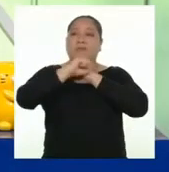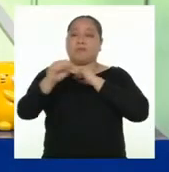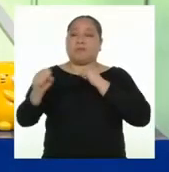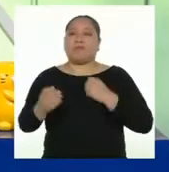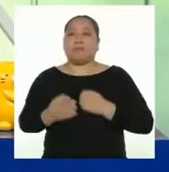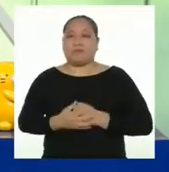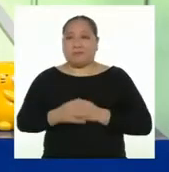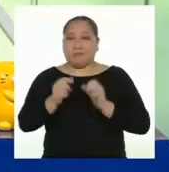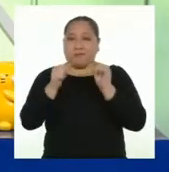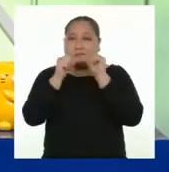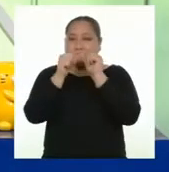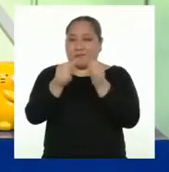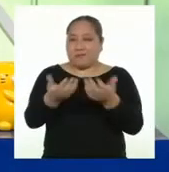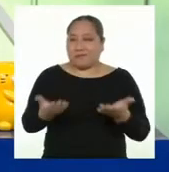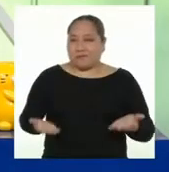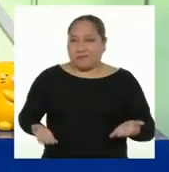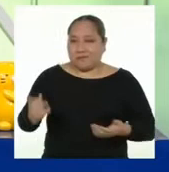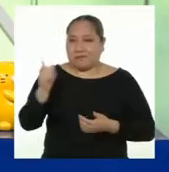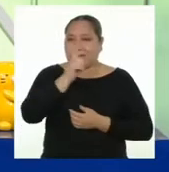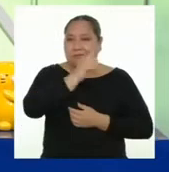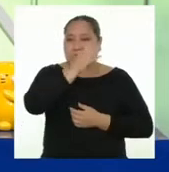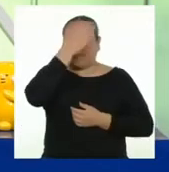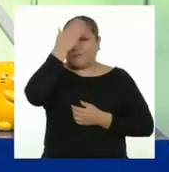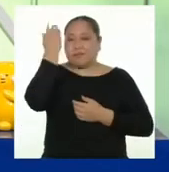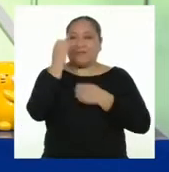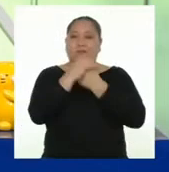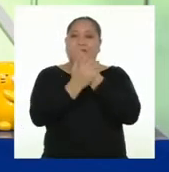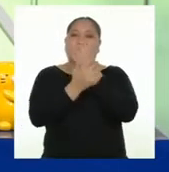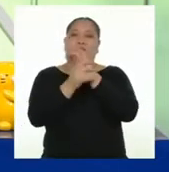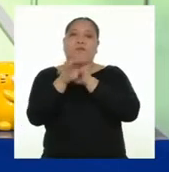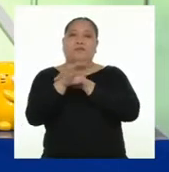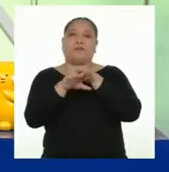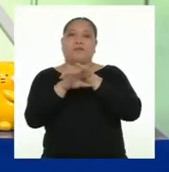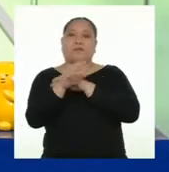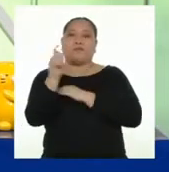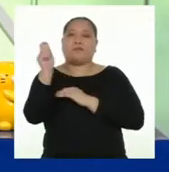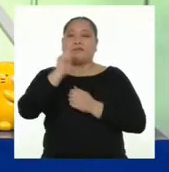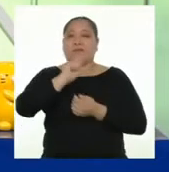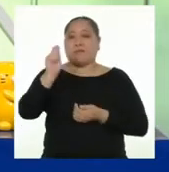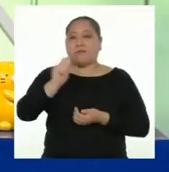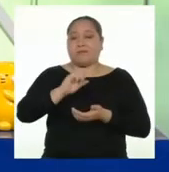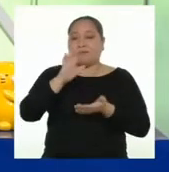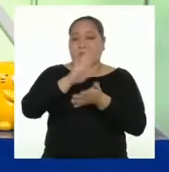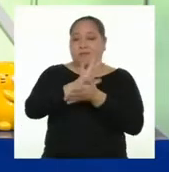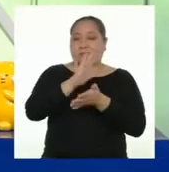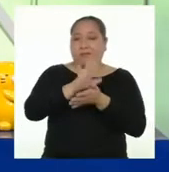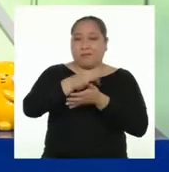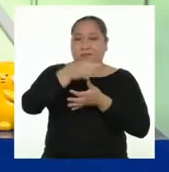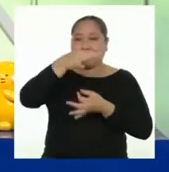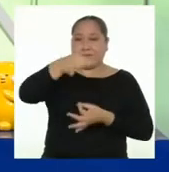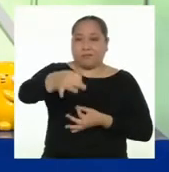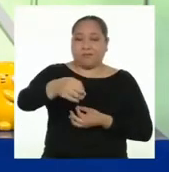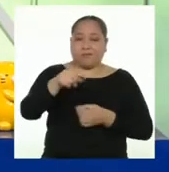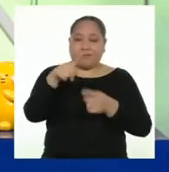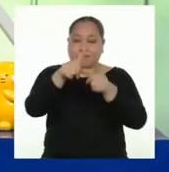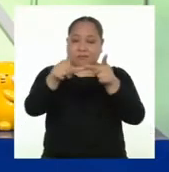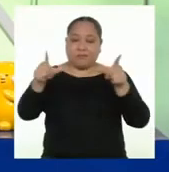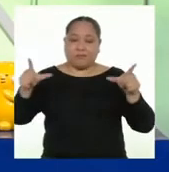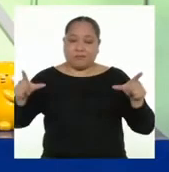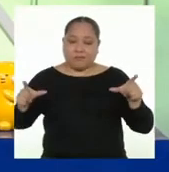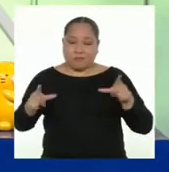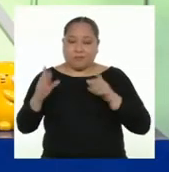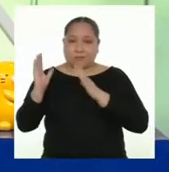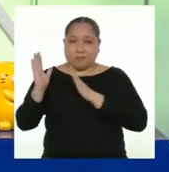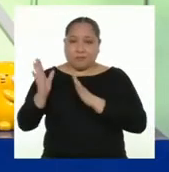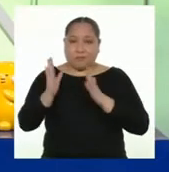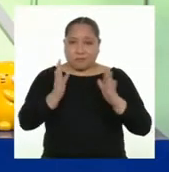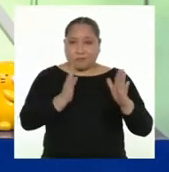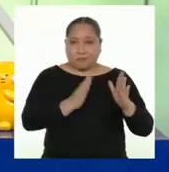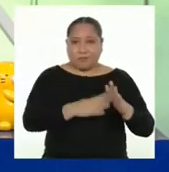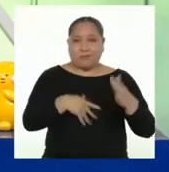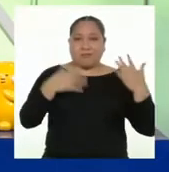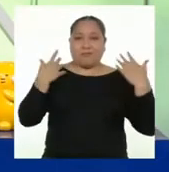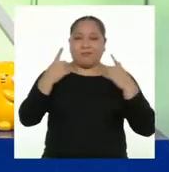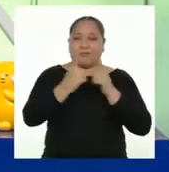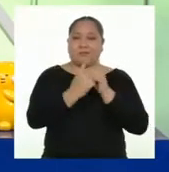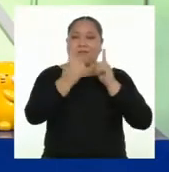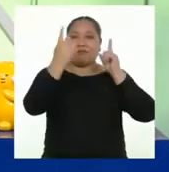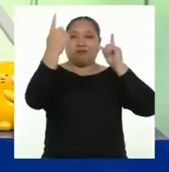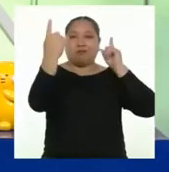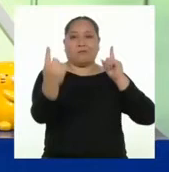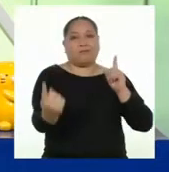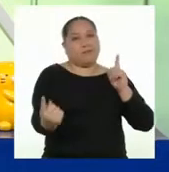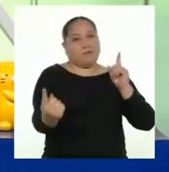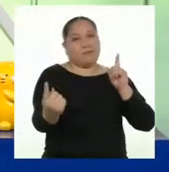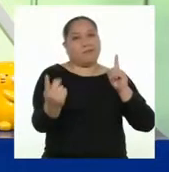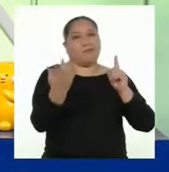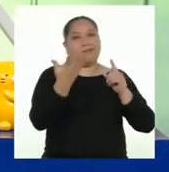Sin nada más que decir, no se olviden de lavarse las manos, tener lápiz y papel a la mano, tener un espacio de trabajo ordenado y estar a una